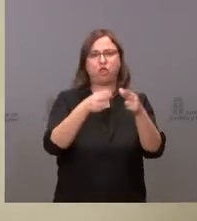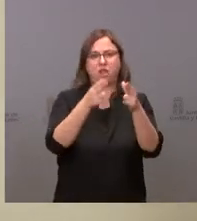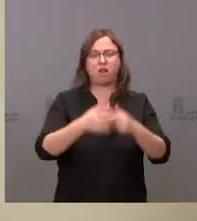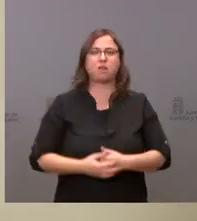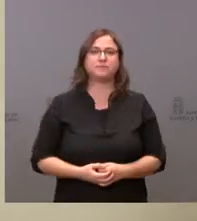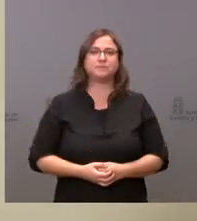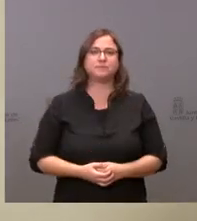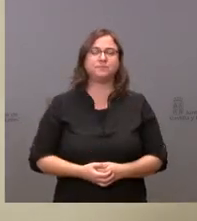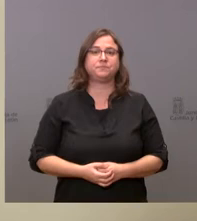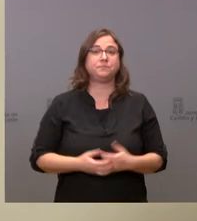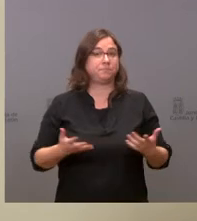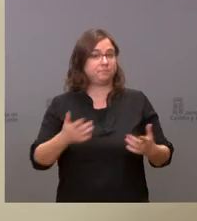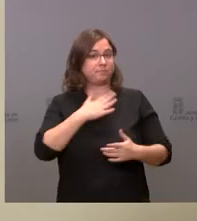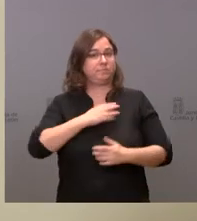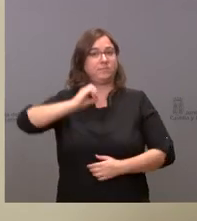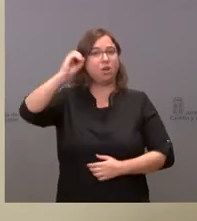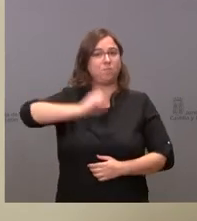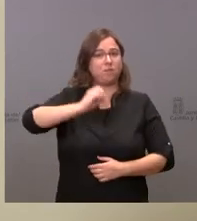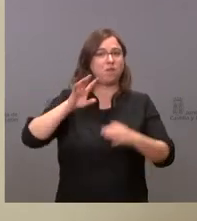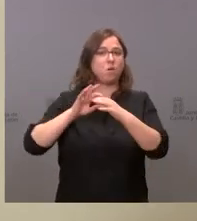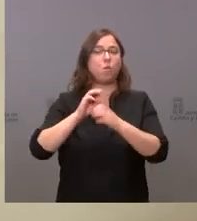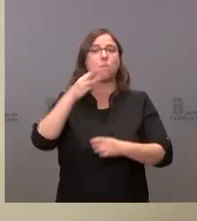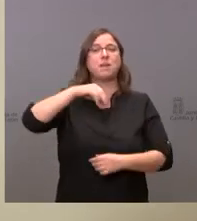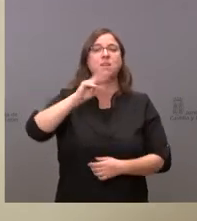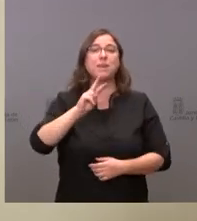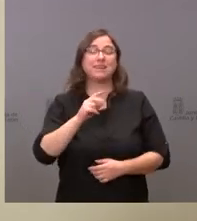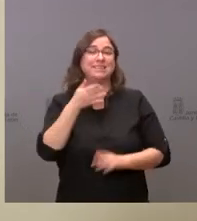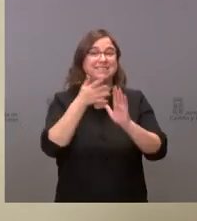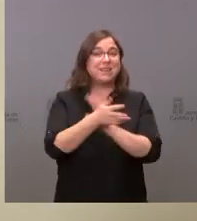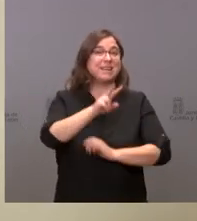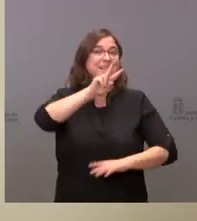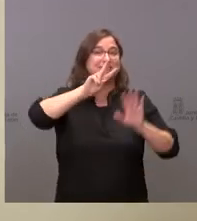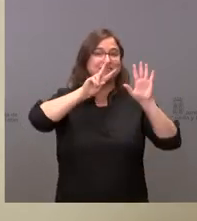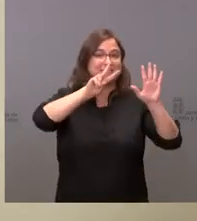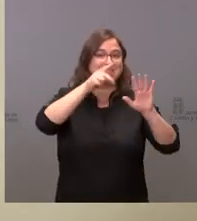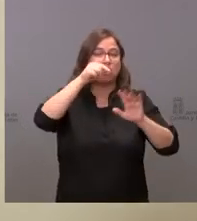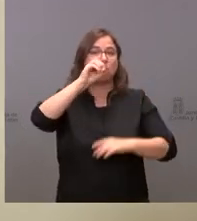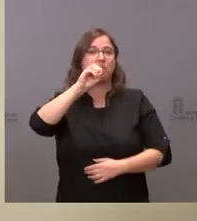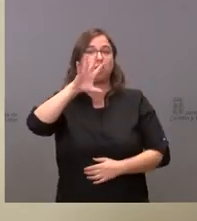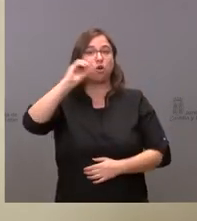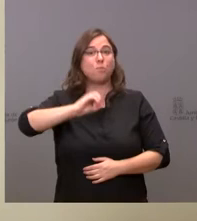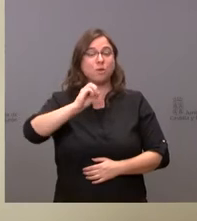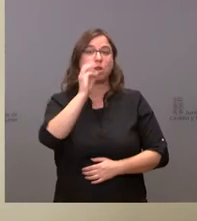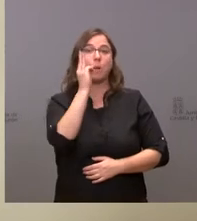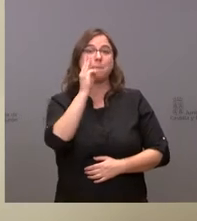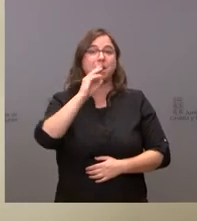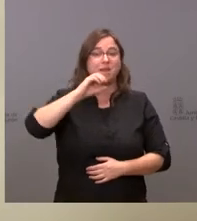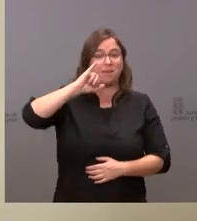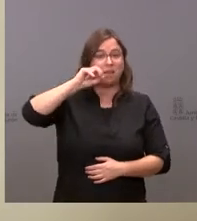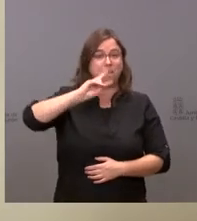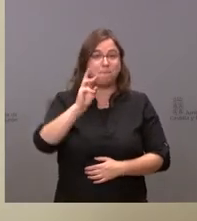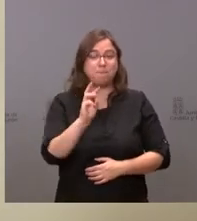Para ponerlo en porcentaje sobre PIB, el 7,05% de nuestro PIB se lo lleva